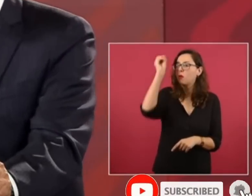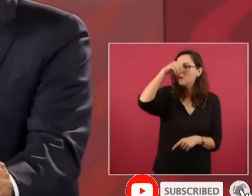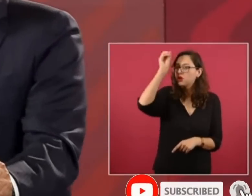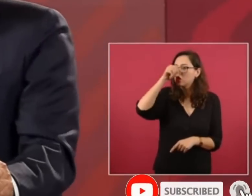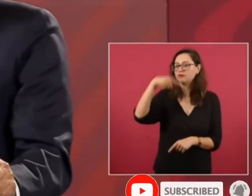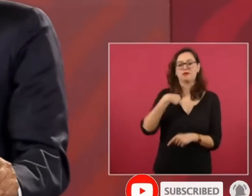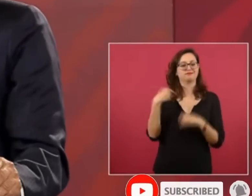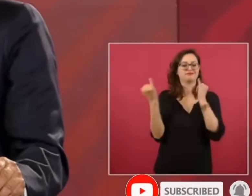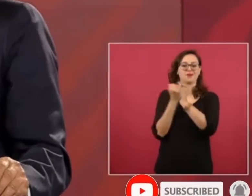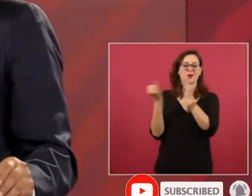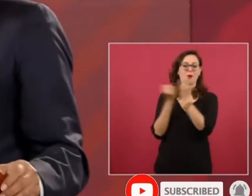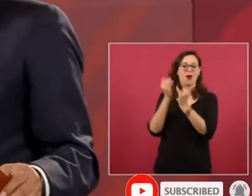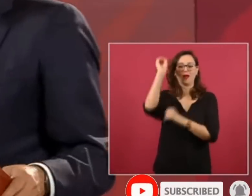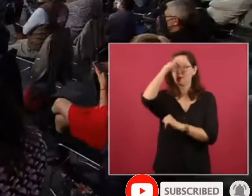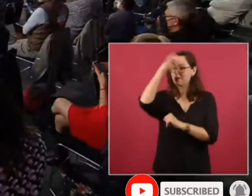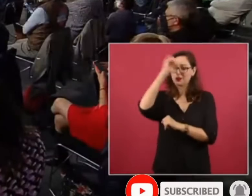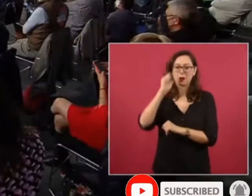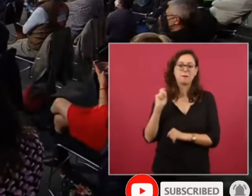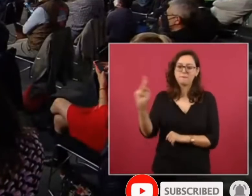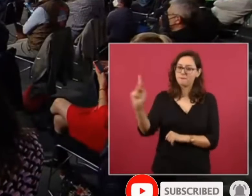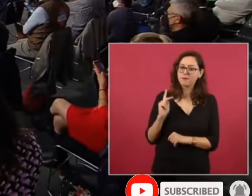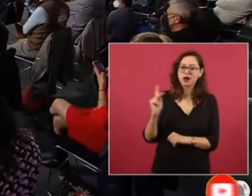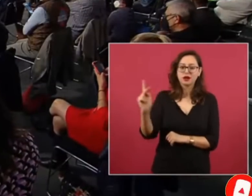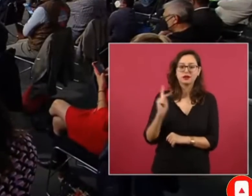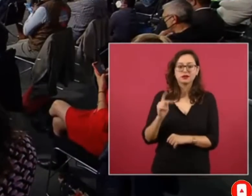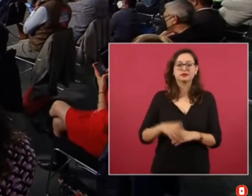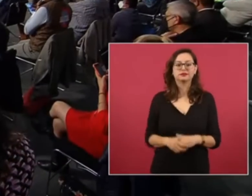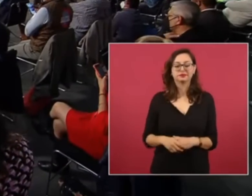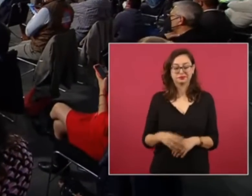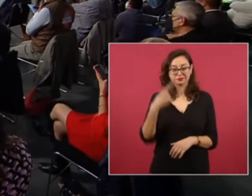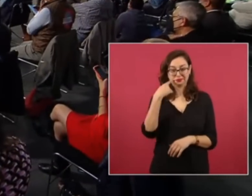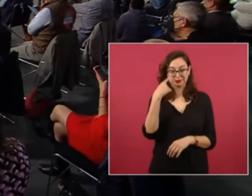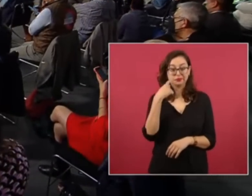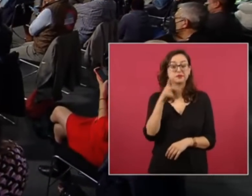que acaba de decir el Papa Francisco.